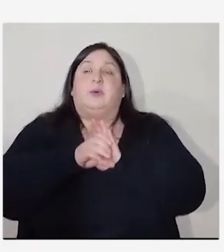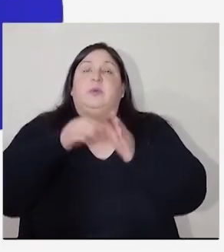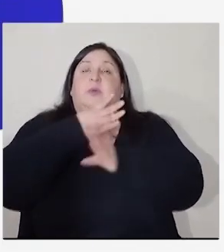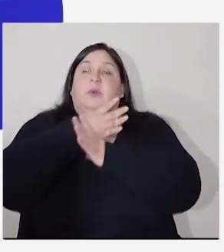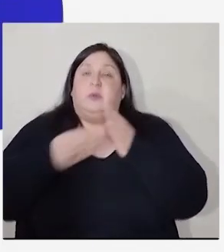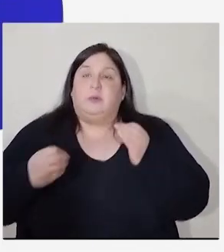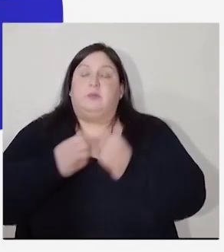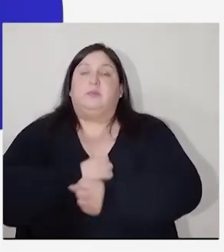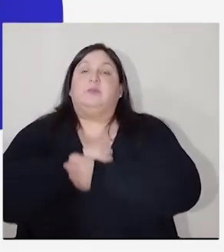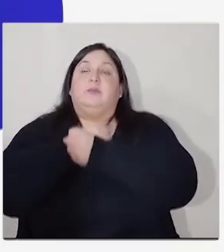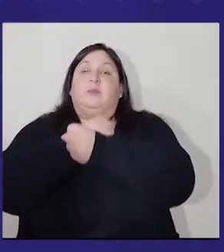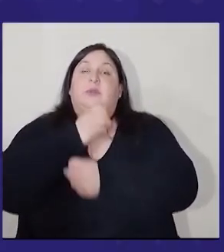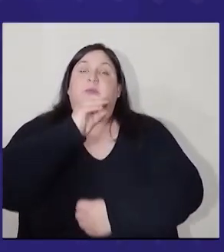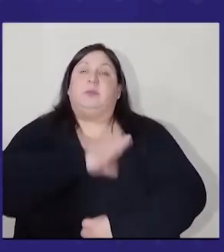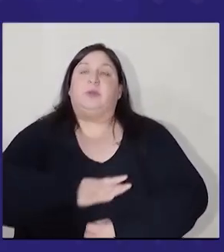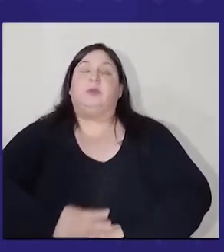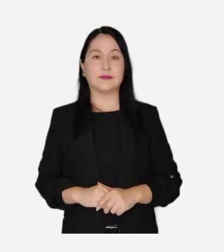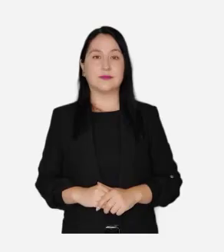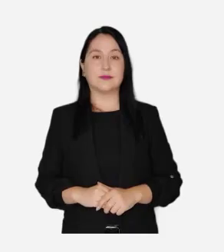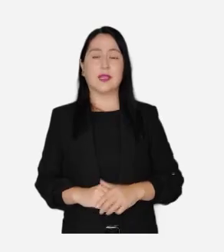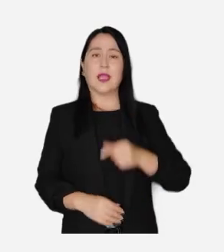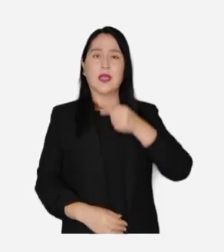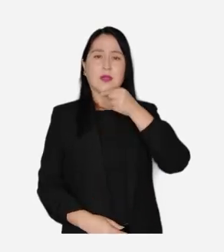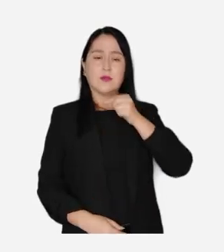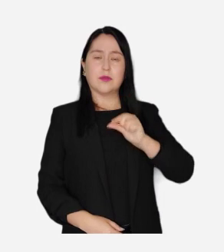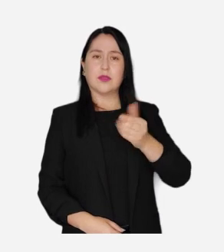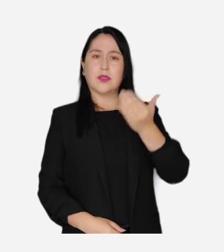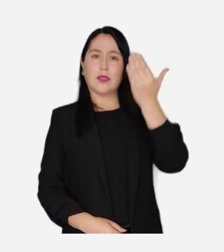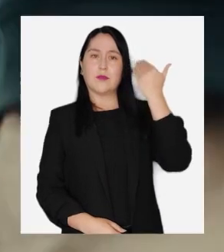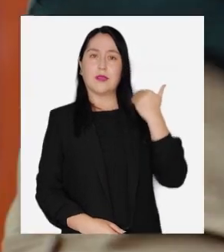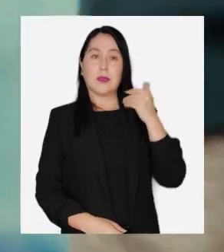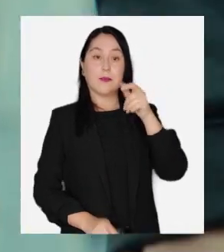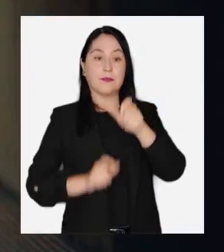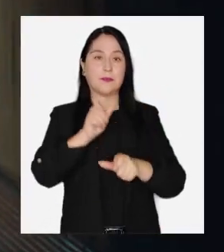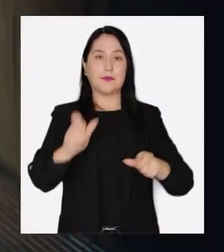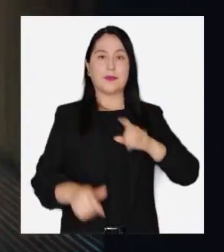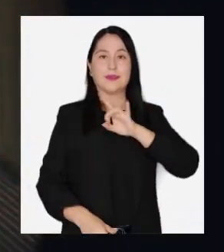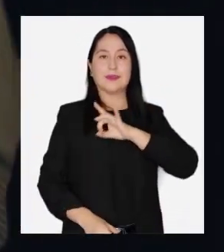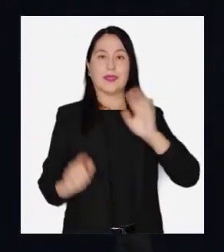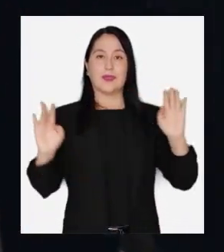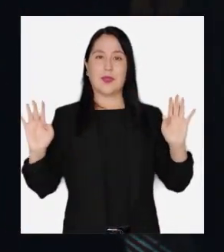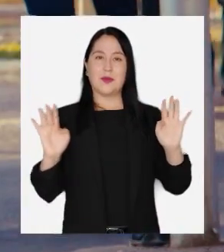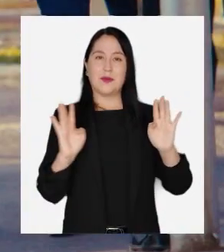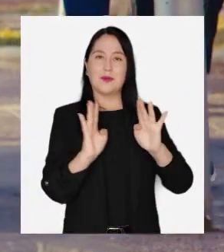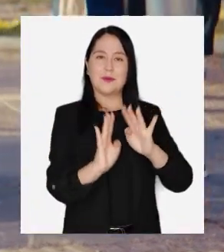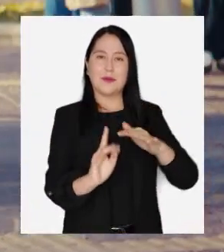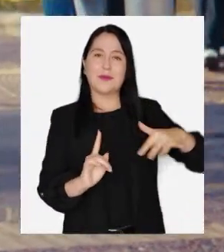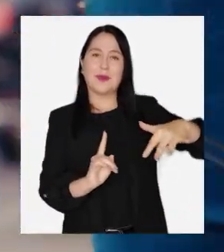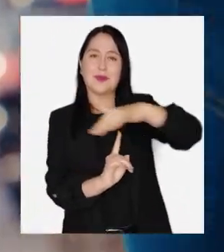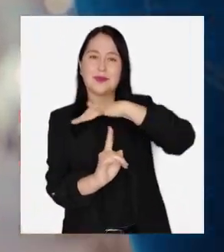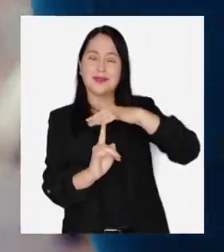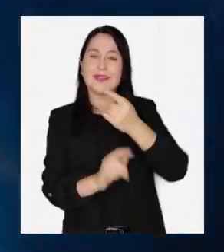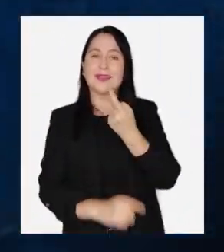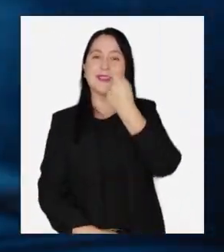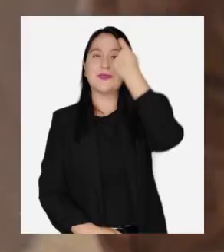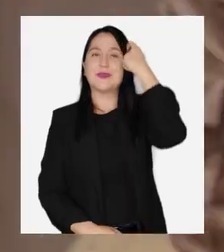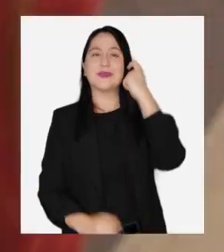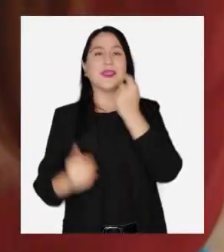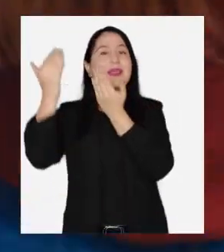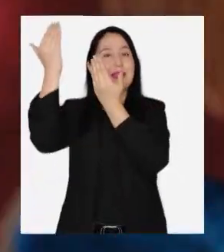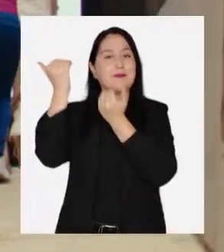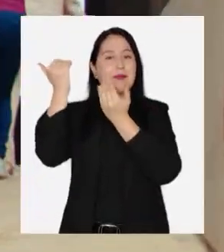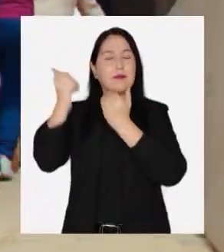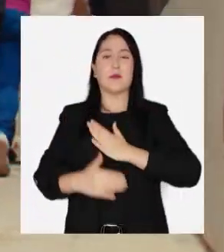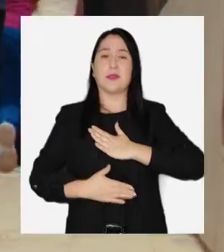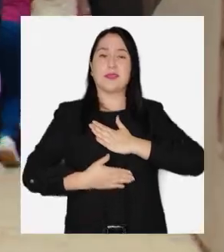Fin del proceso constituyente. Chile! Hace no tanto tiempo atrás, los chilenos nos unimos en un acto de conciencia